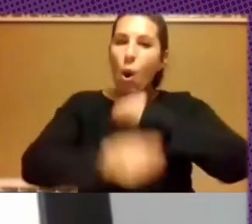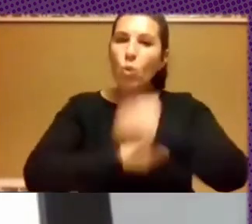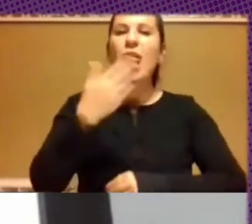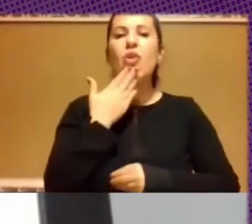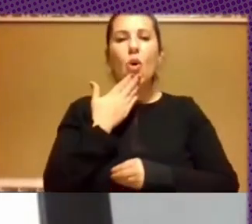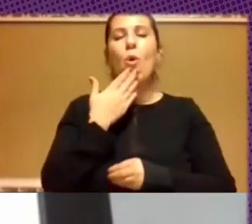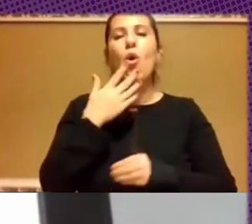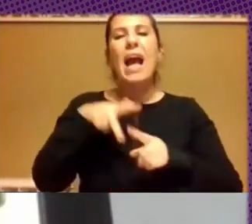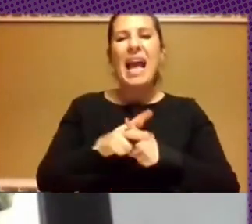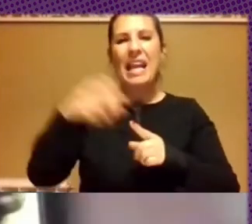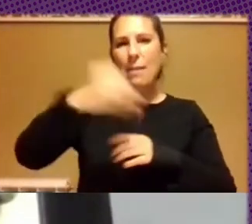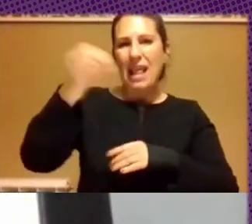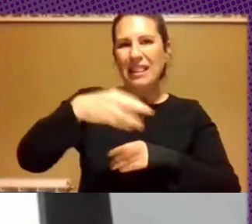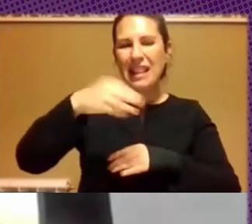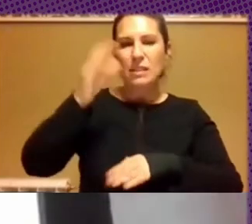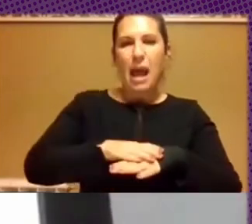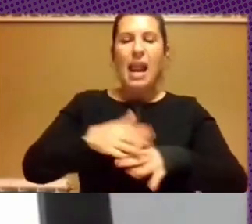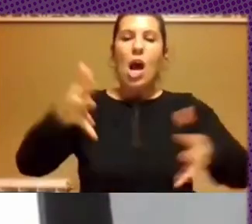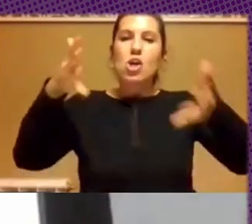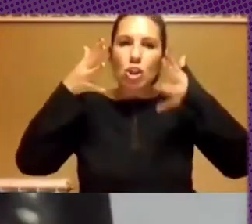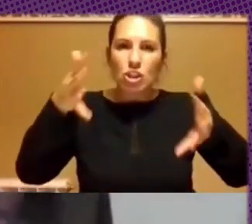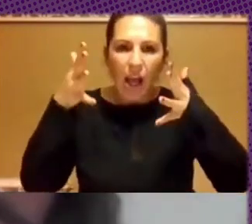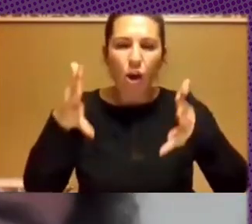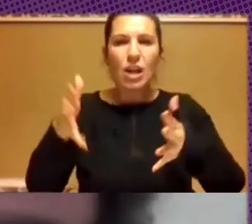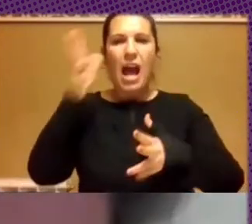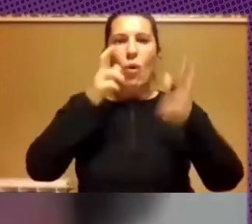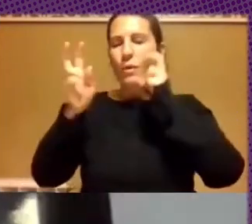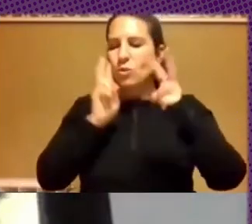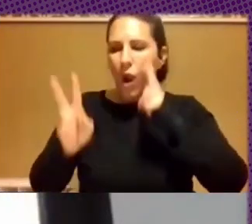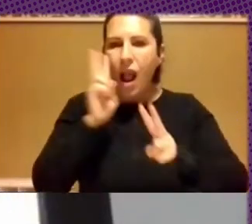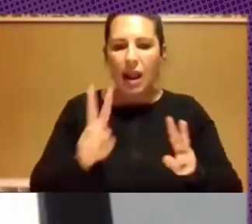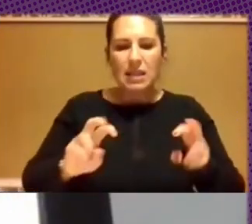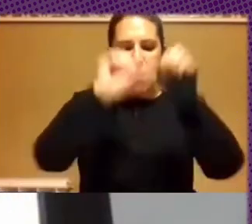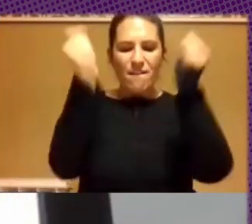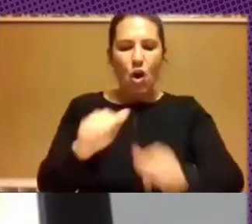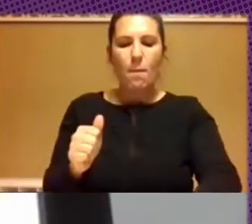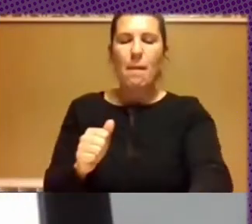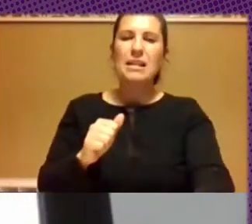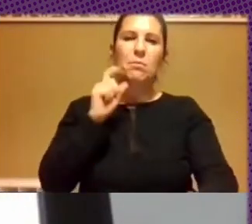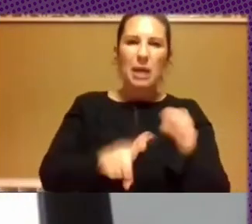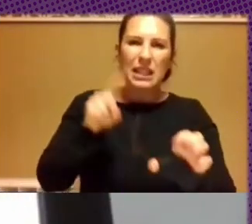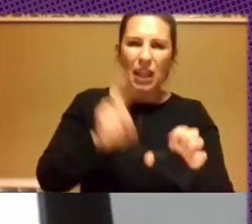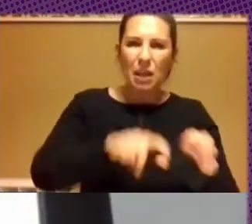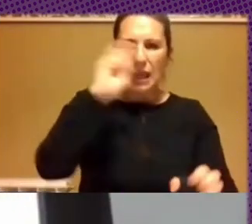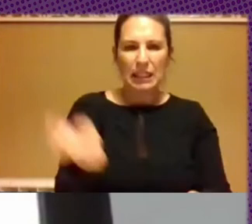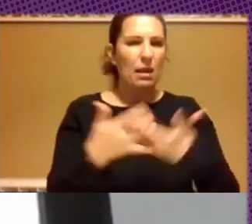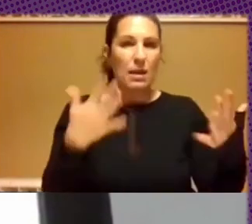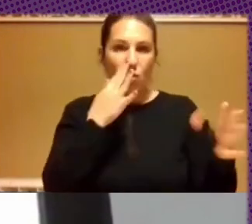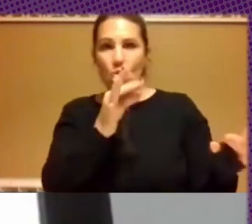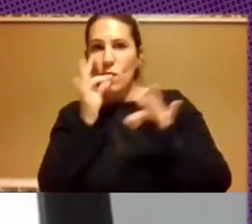de herramientas para un conjunto de consejos audiovisuales, formas participativas y demás.